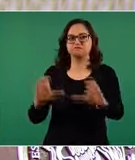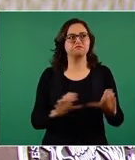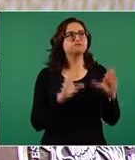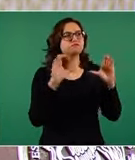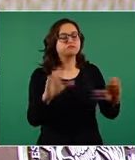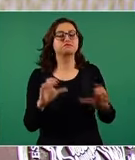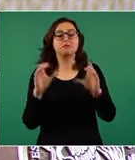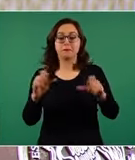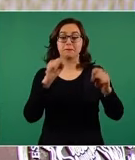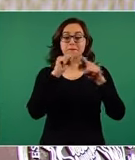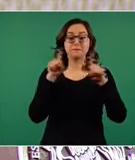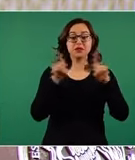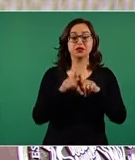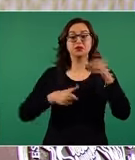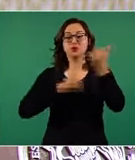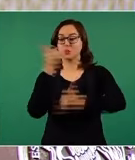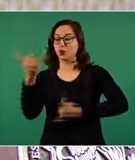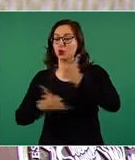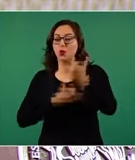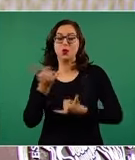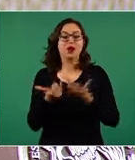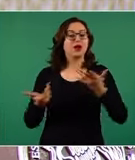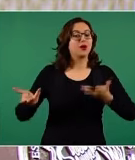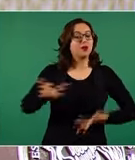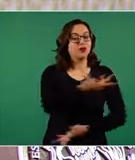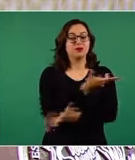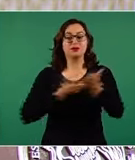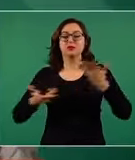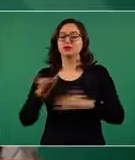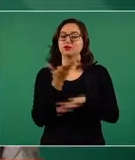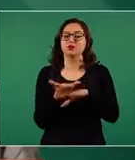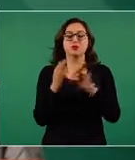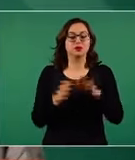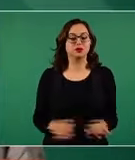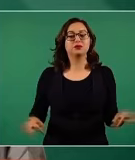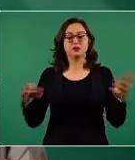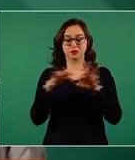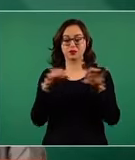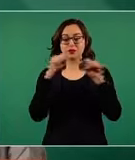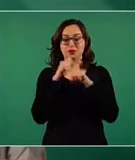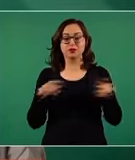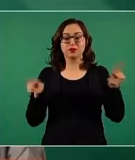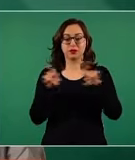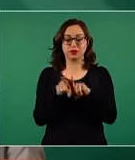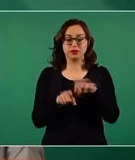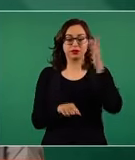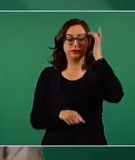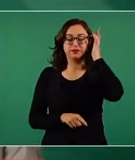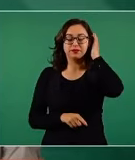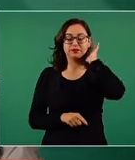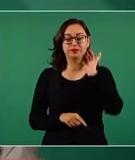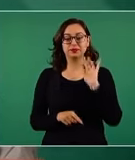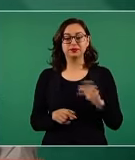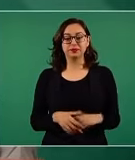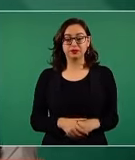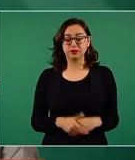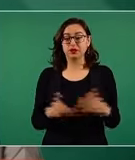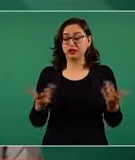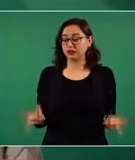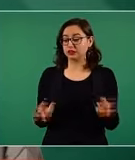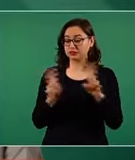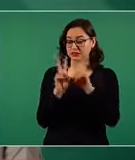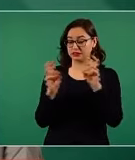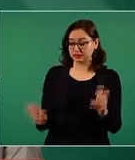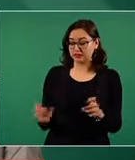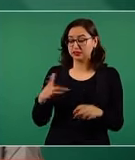la convivencia con sus compañeras y compañeros es un factor importante para nuestros niños. Necesitan ser atendidos en aspectos